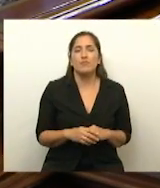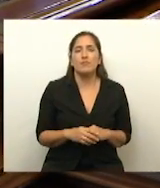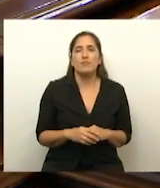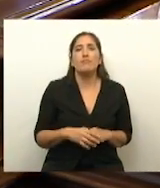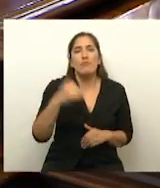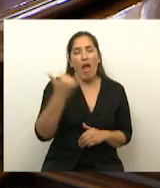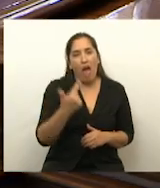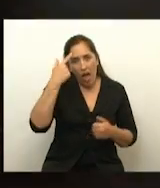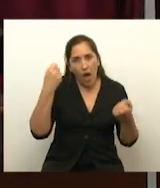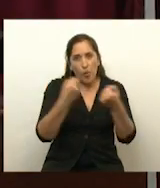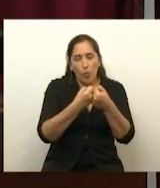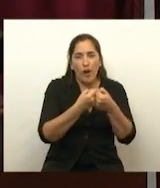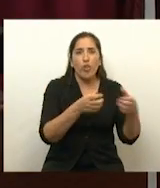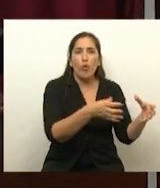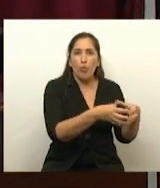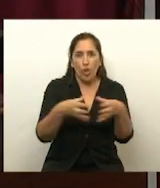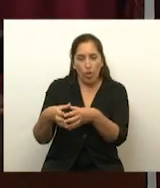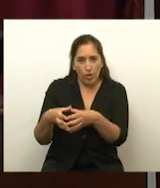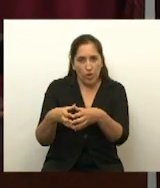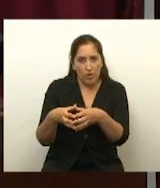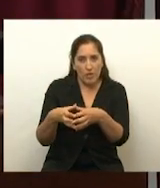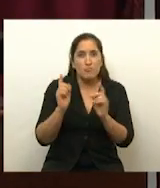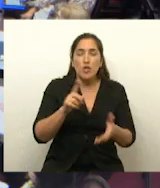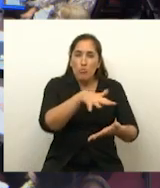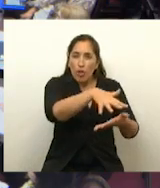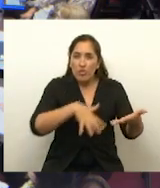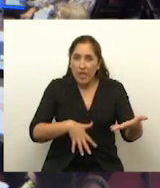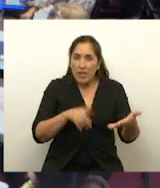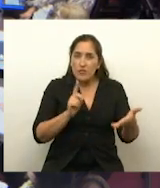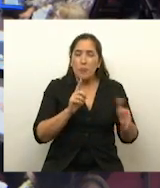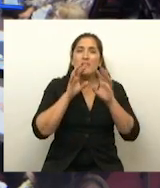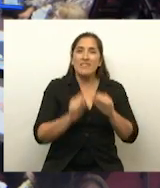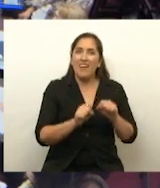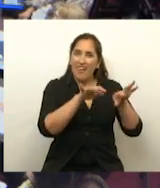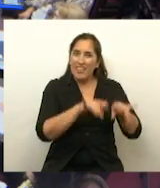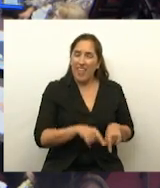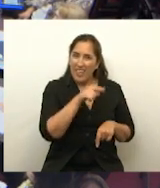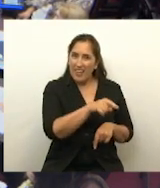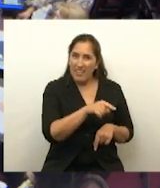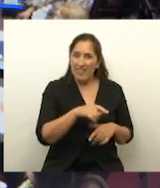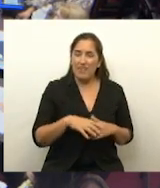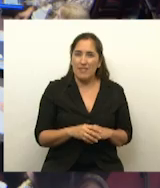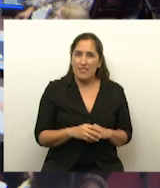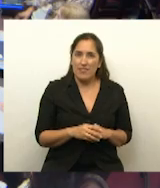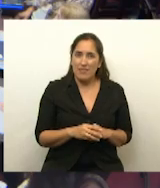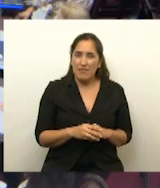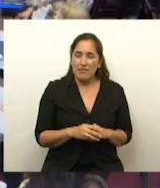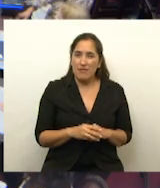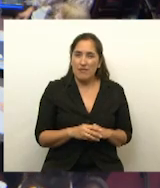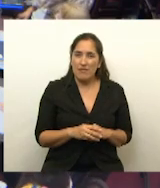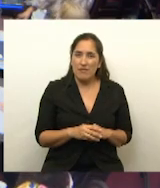Hay acuerdo de los bloques. va a votar de acuerdo al texto que obra en Secretaría. ¿Quiere que lo leamos? Es muy corto.